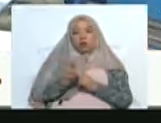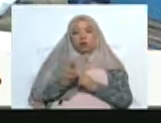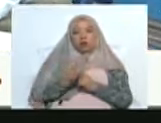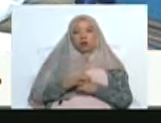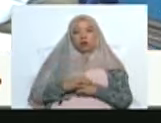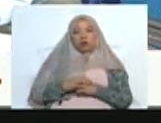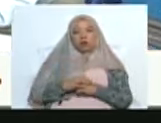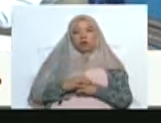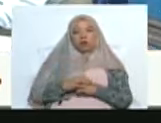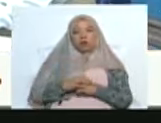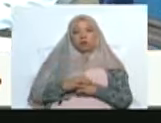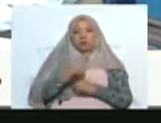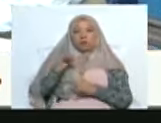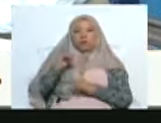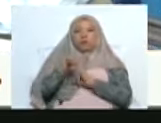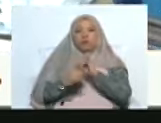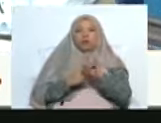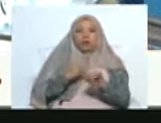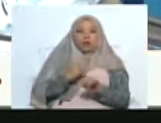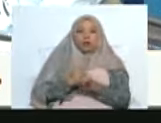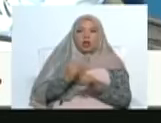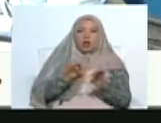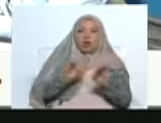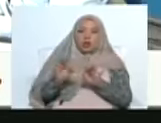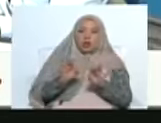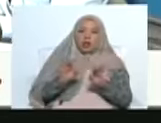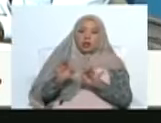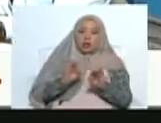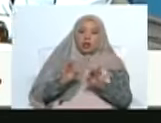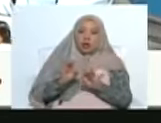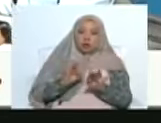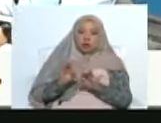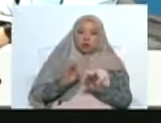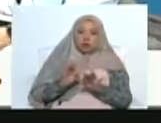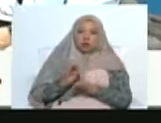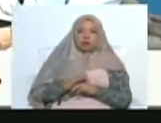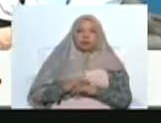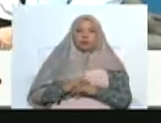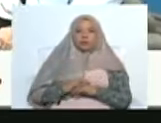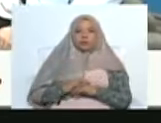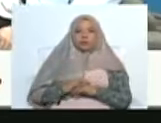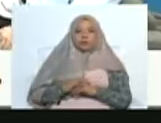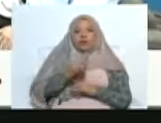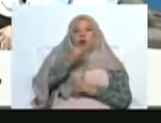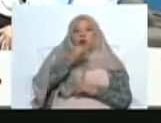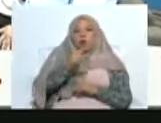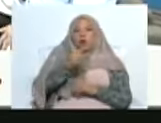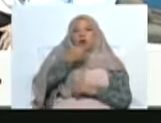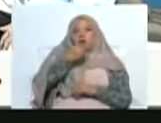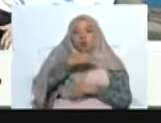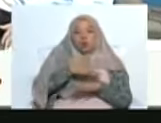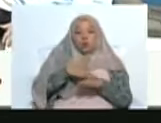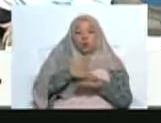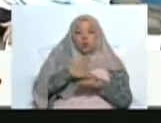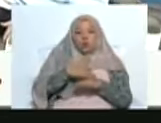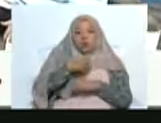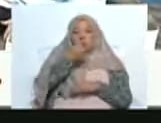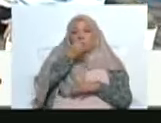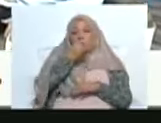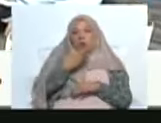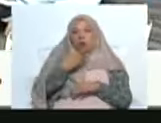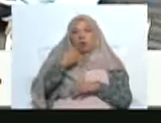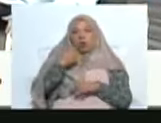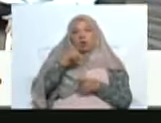Internacional de Teatro Progresista. Viceministro, buenas noticias, hemos tenido también, el compañero Marcos ha